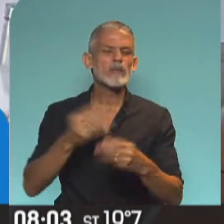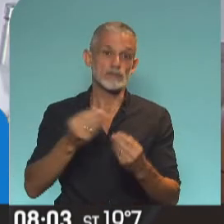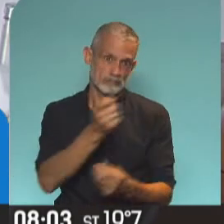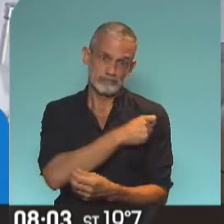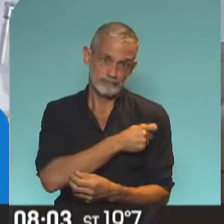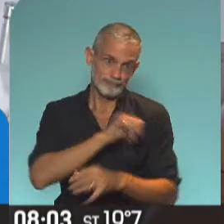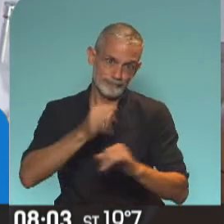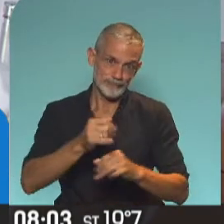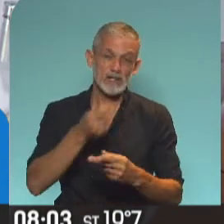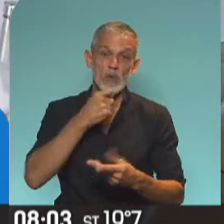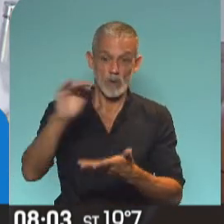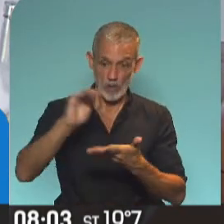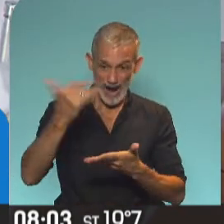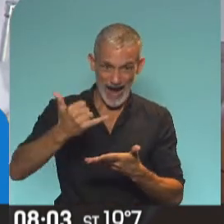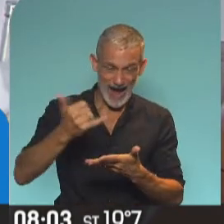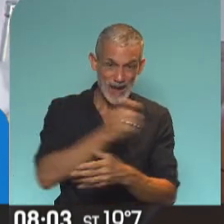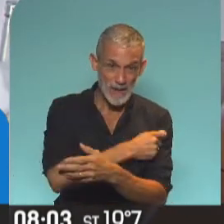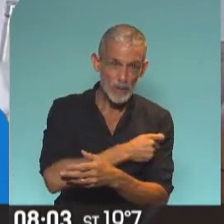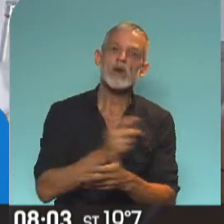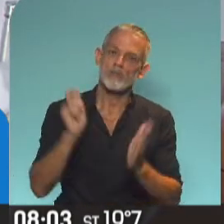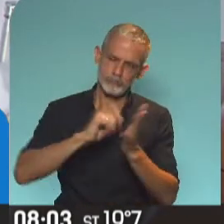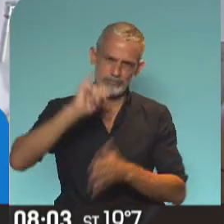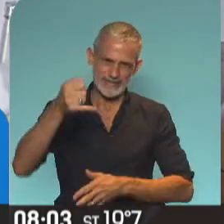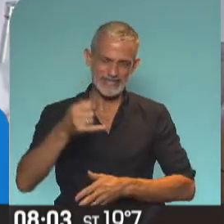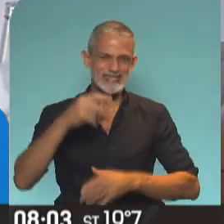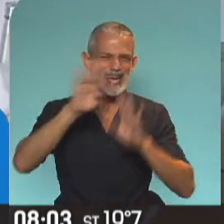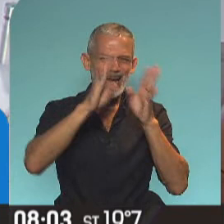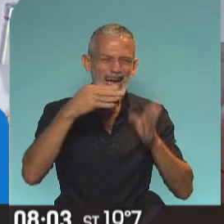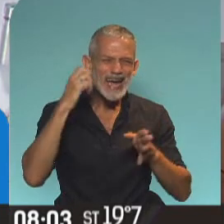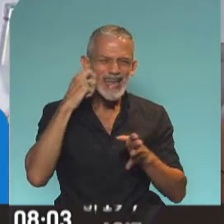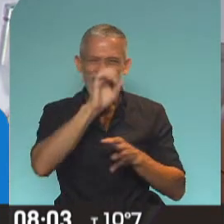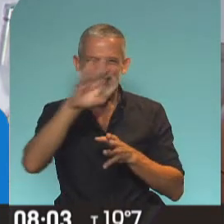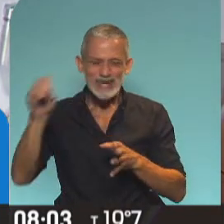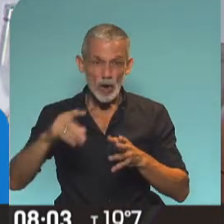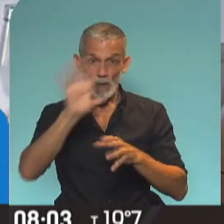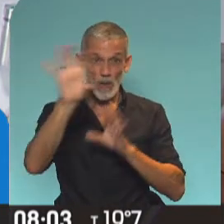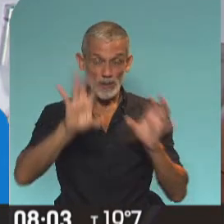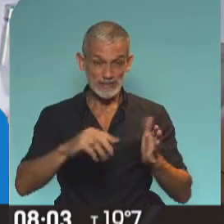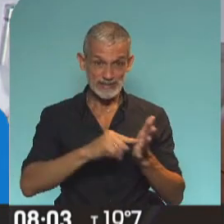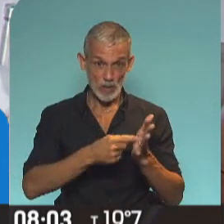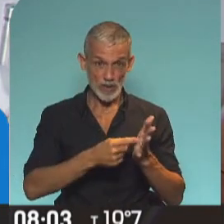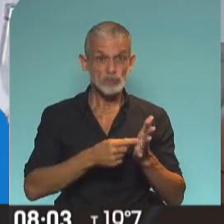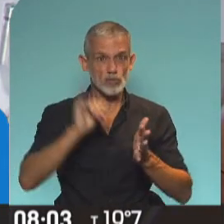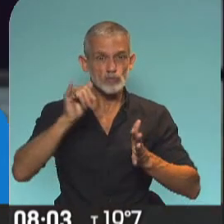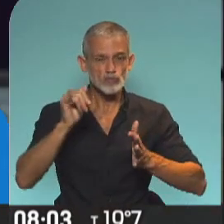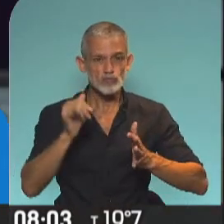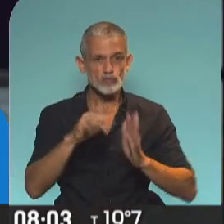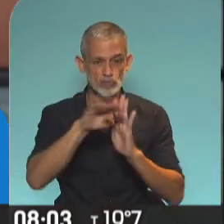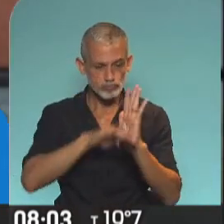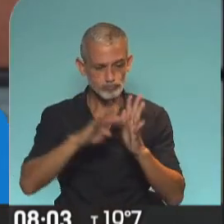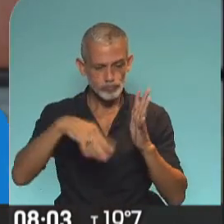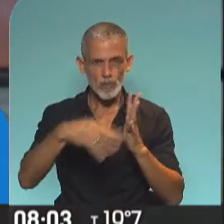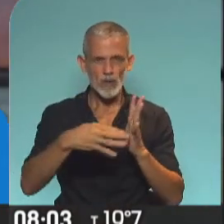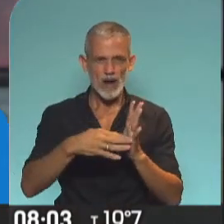vacunarse cuando esté disponible. Obviamente, en este caso, en los geriátricos de la provincia de Buenos Aires sigue el programa de vacunación. Exactamente. Con las